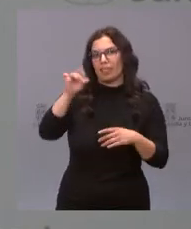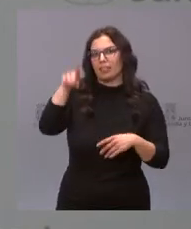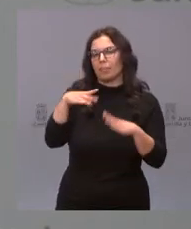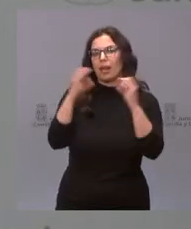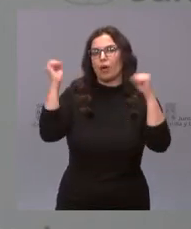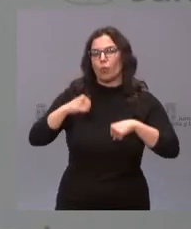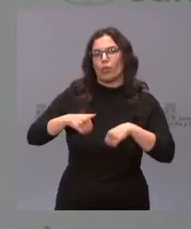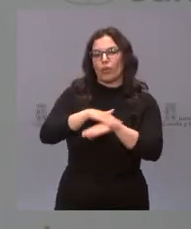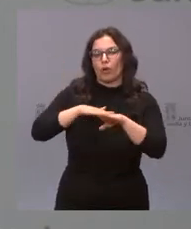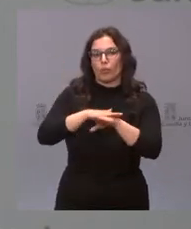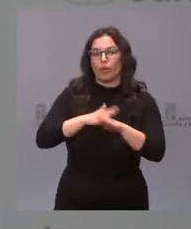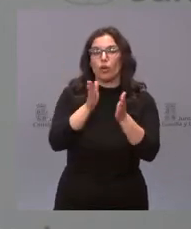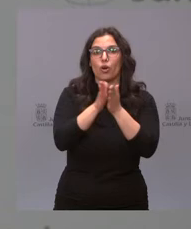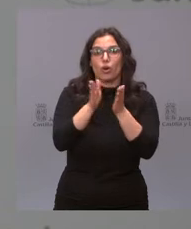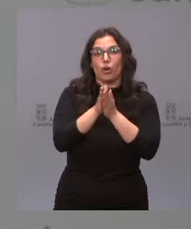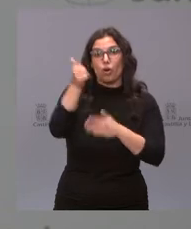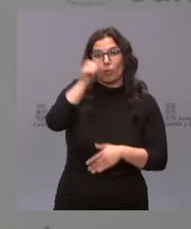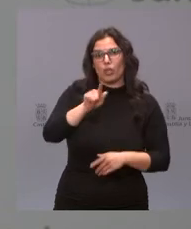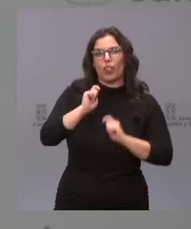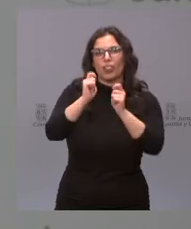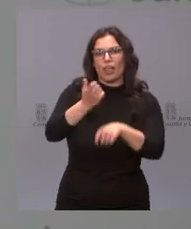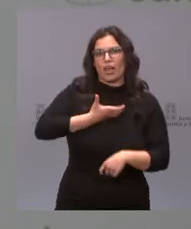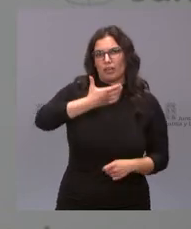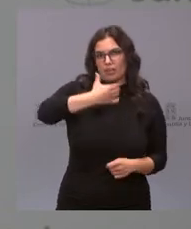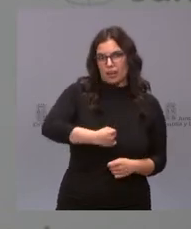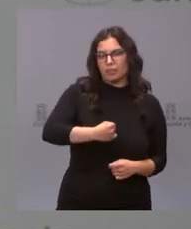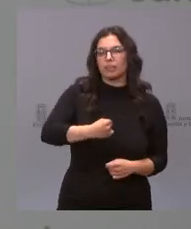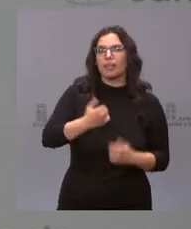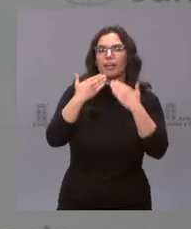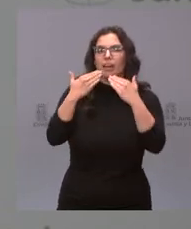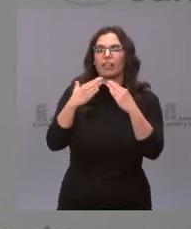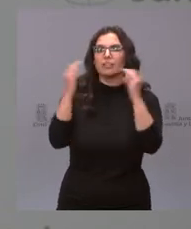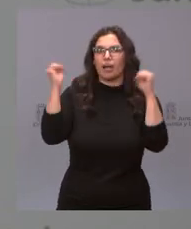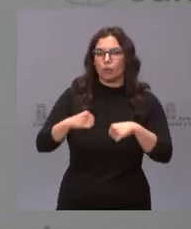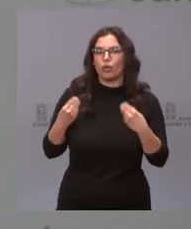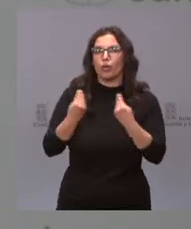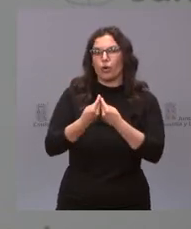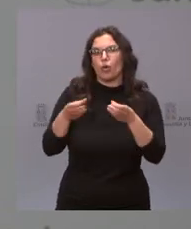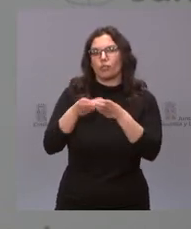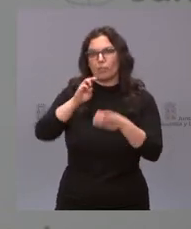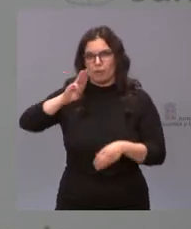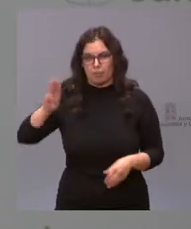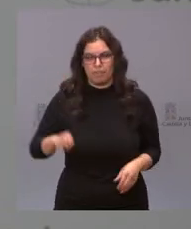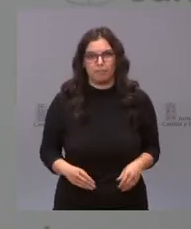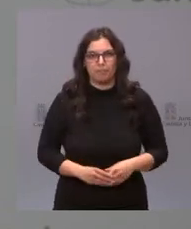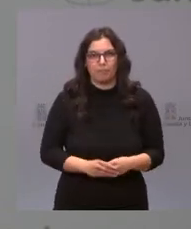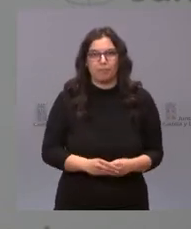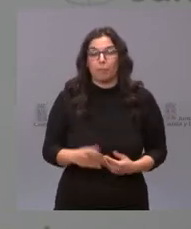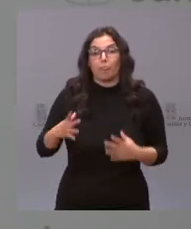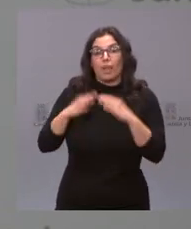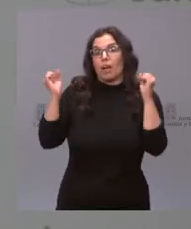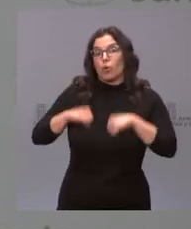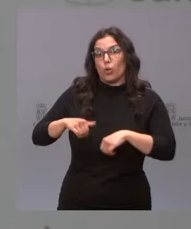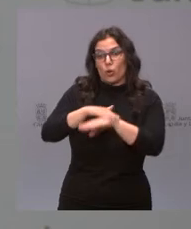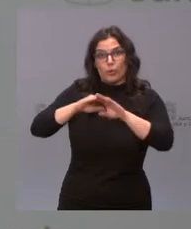nuestro compañero Mario es el alcalde, gracias a un acuerdo de también Partido Popular y Ciudadanos, un acuerdo de